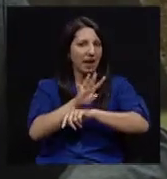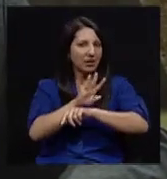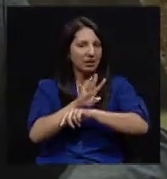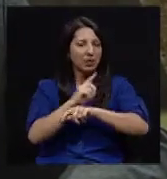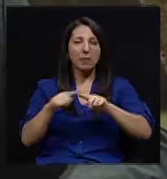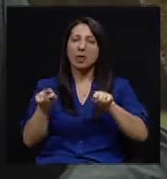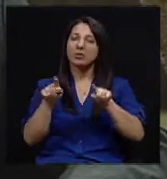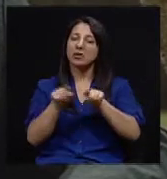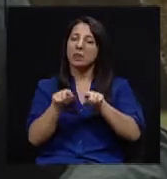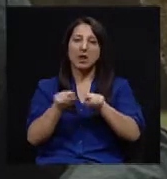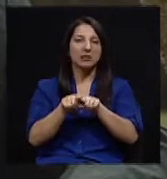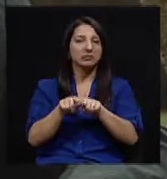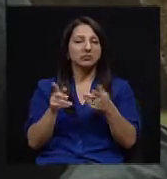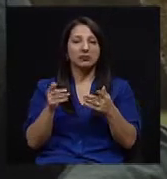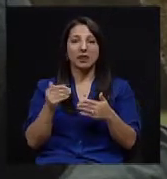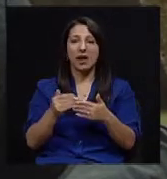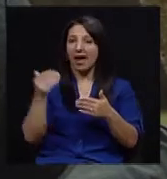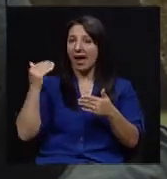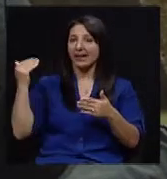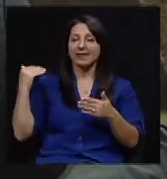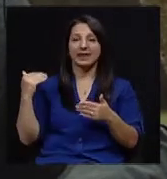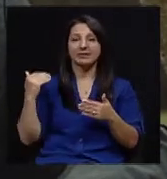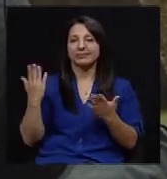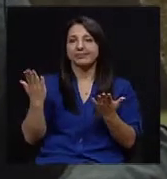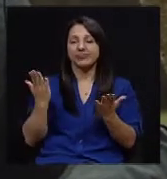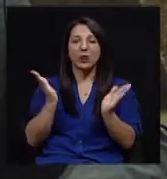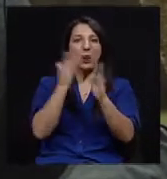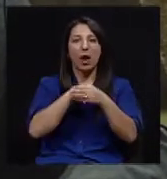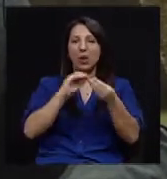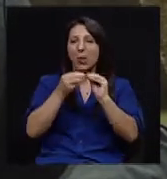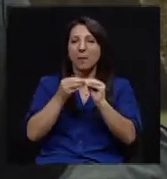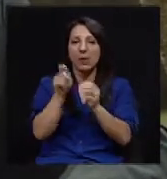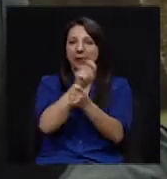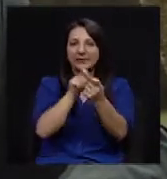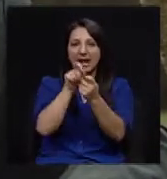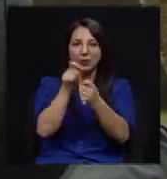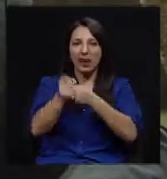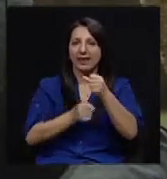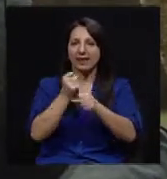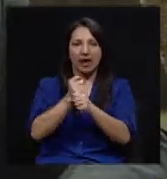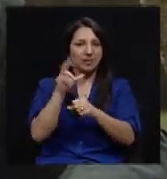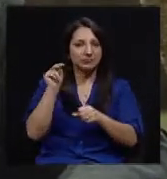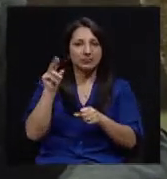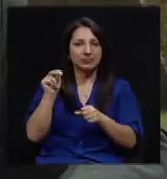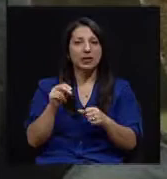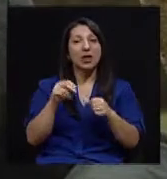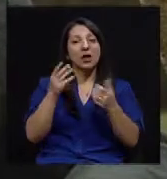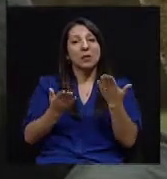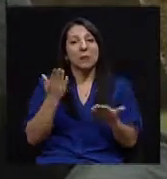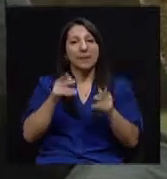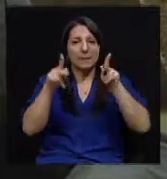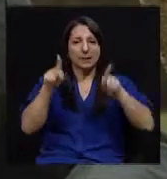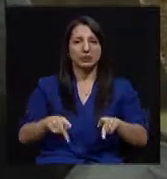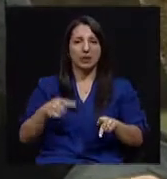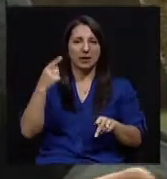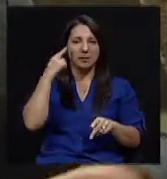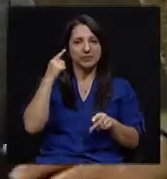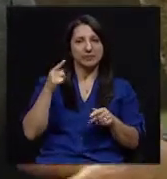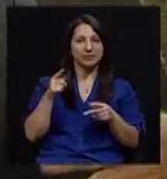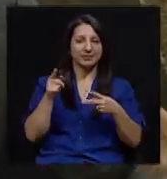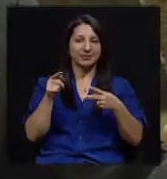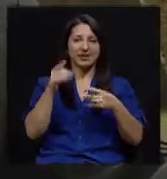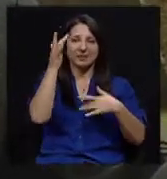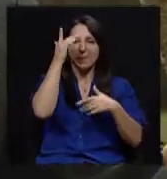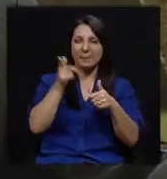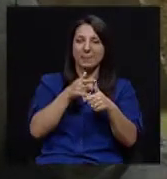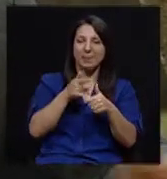igual que decíamos antes, no existe un número fijo determinado. Es probablemente la persona que hace atención primaria, que